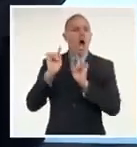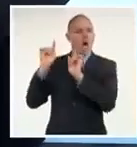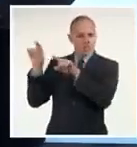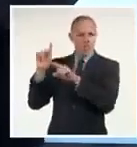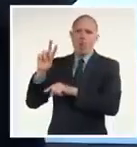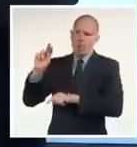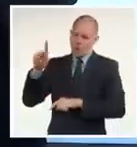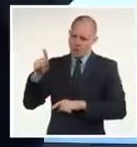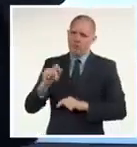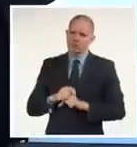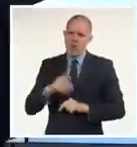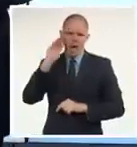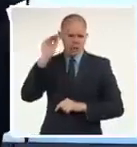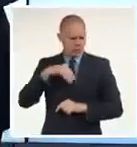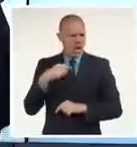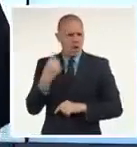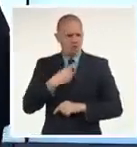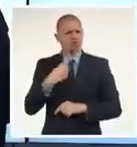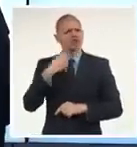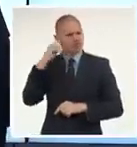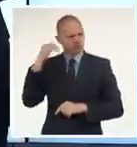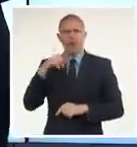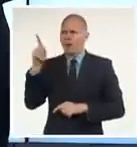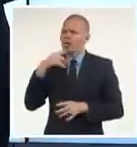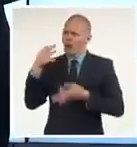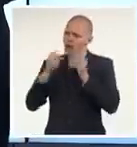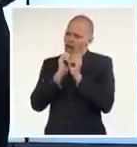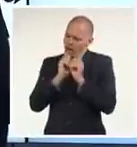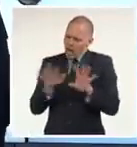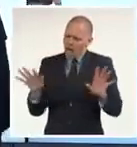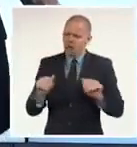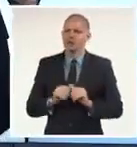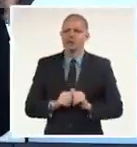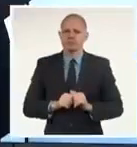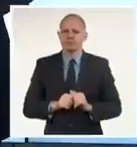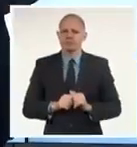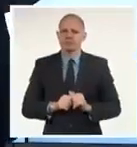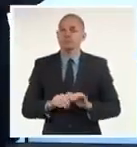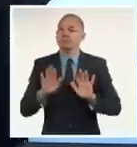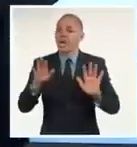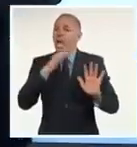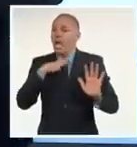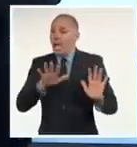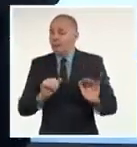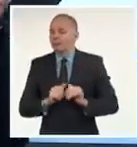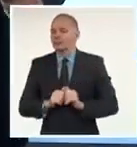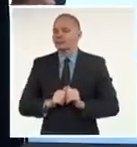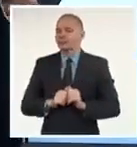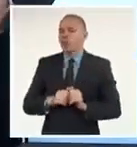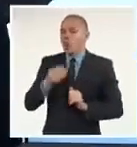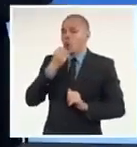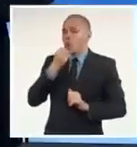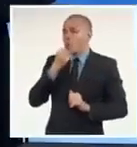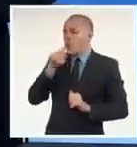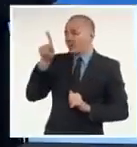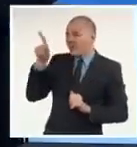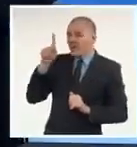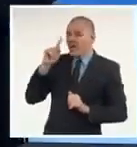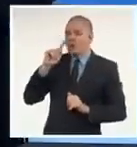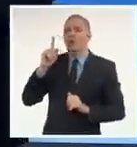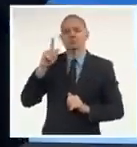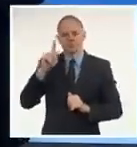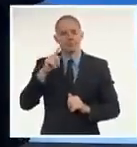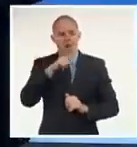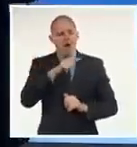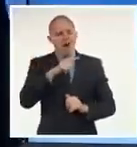atendiendo a la tradición internacional que en estas materias posee ese órgano. Una sentencia favorable para Cuba no reconocería al